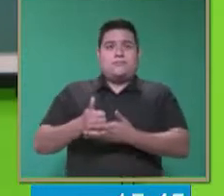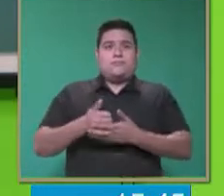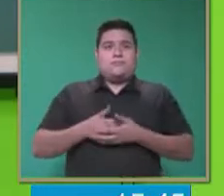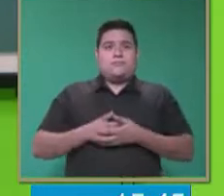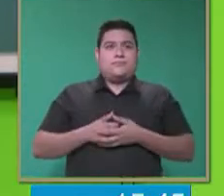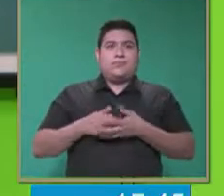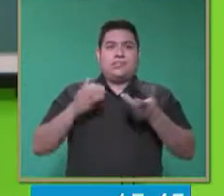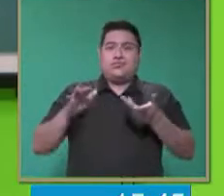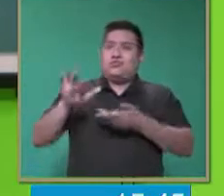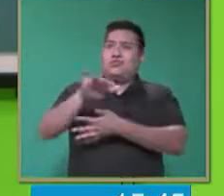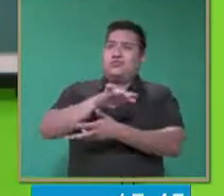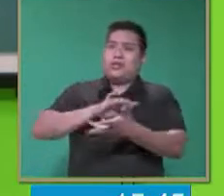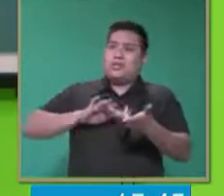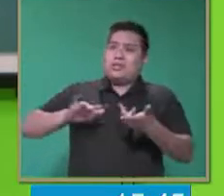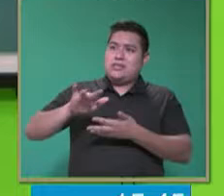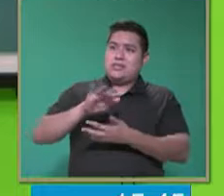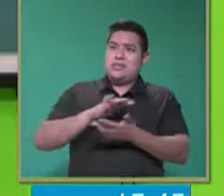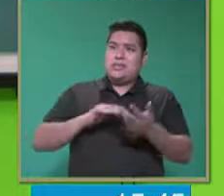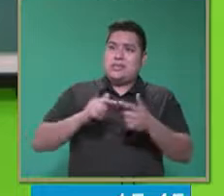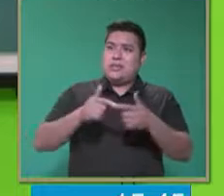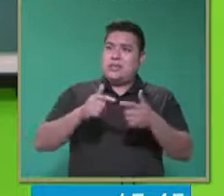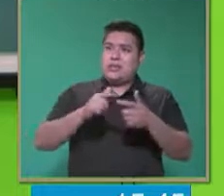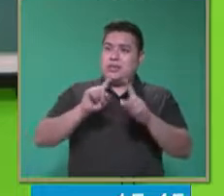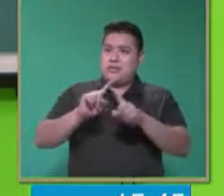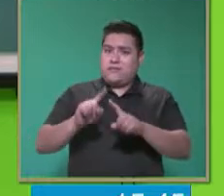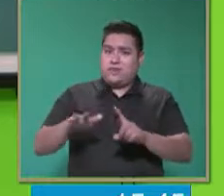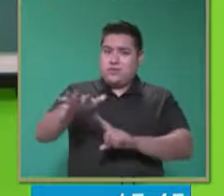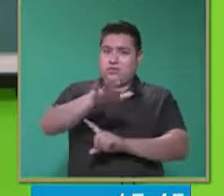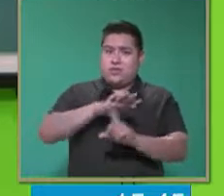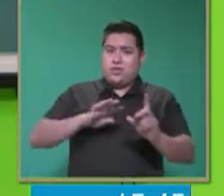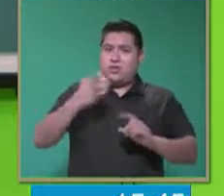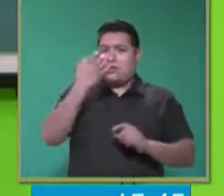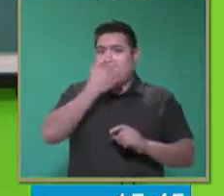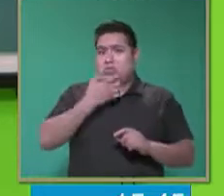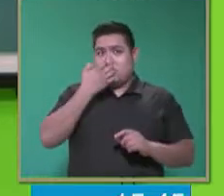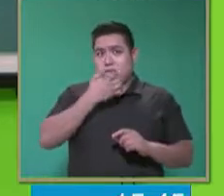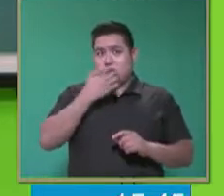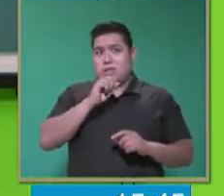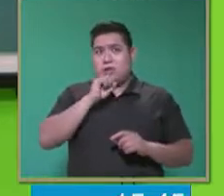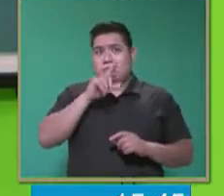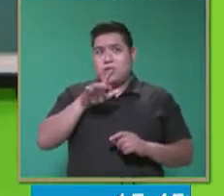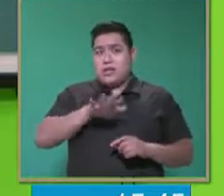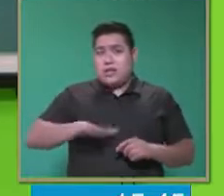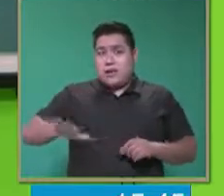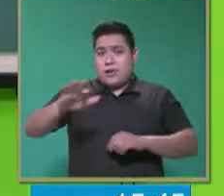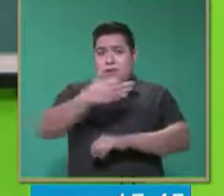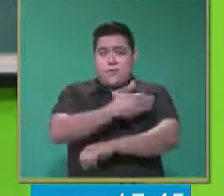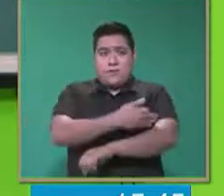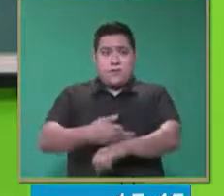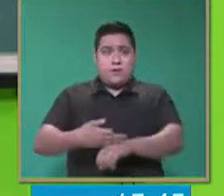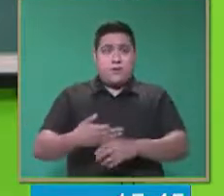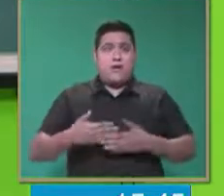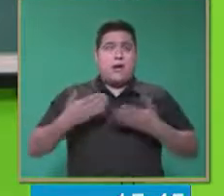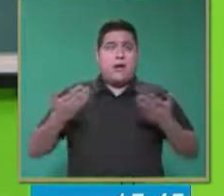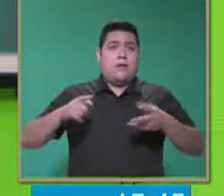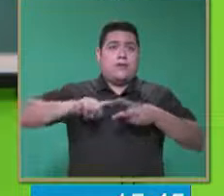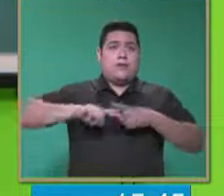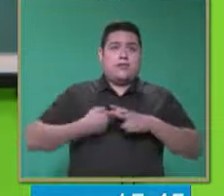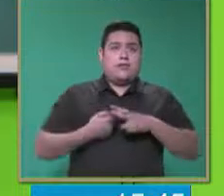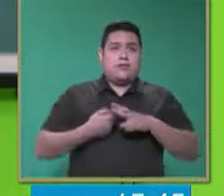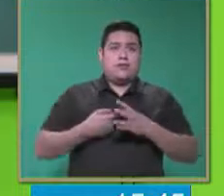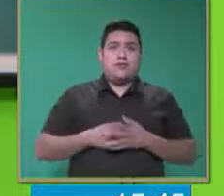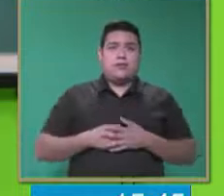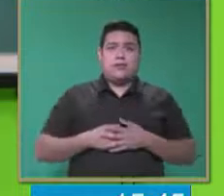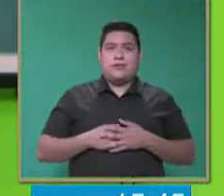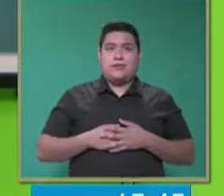socialización dentro de los contextos escolares y dentro de la familia. Vamos a iniciar con